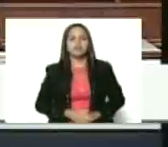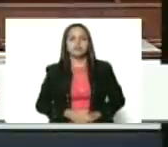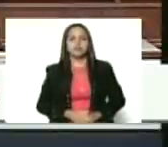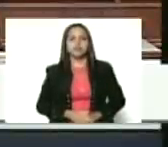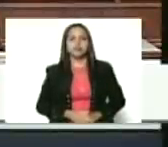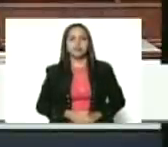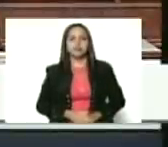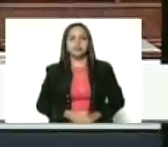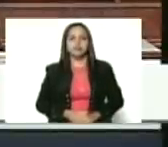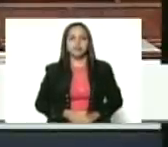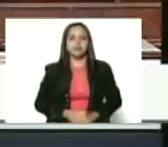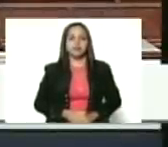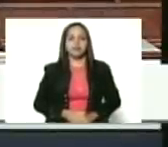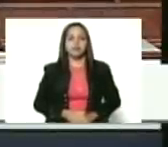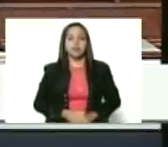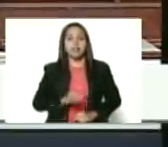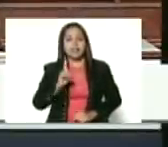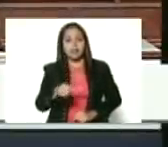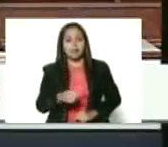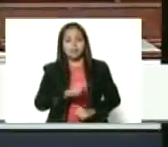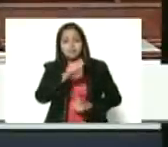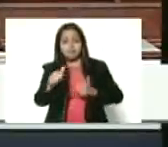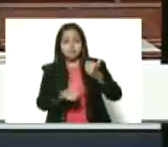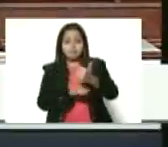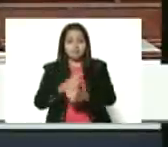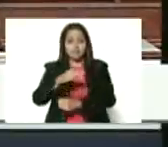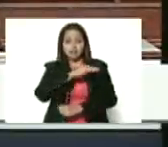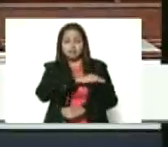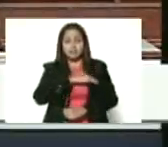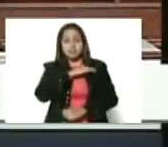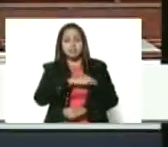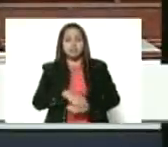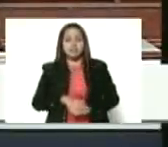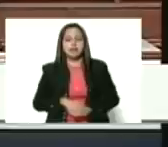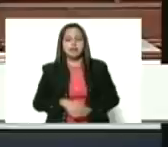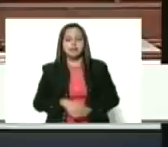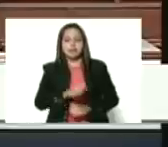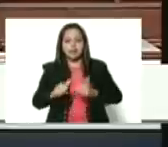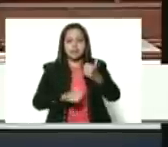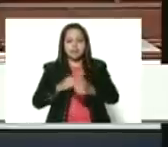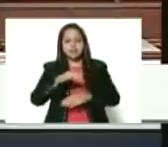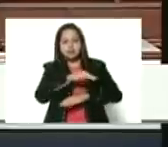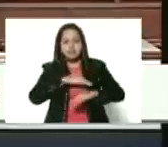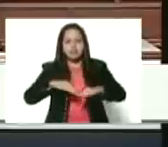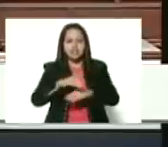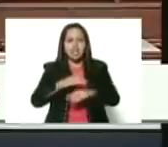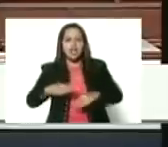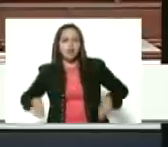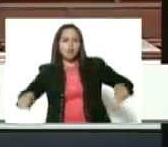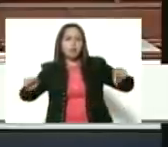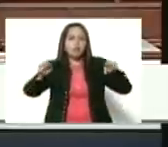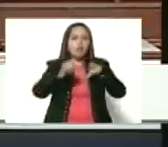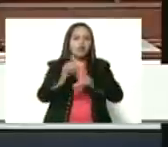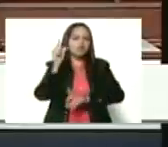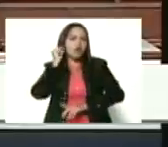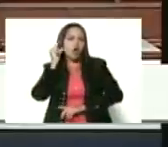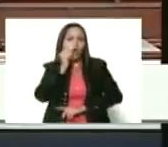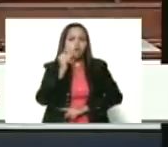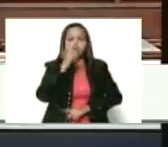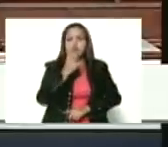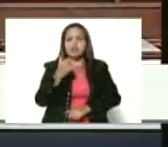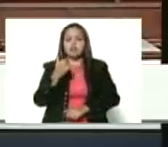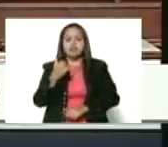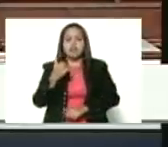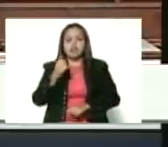Y también está la viceministra para la Igualdad de Género y no Discriminación del Ministerio de la Mujer,